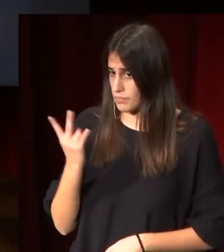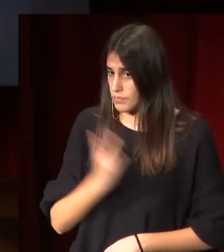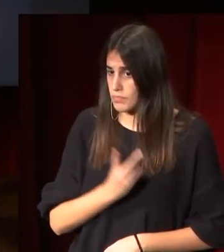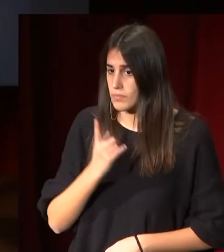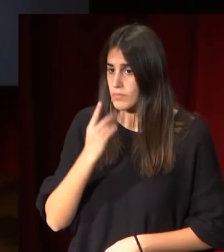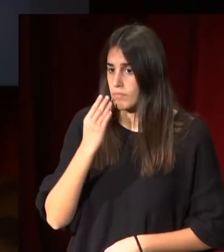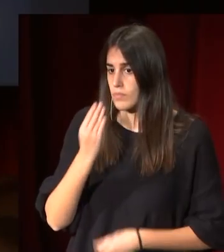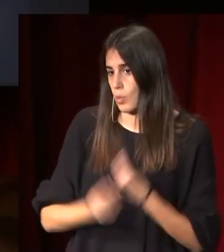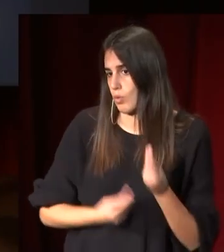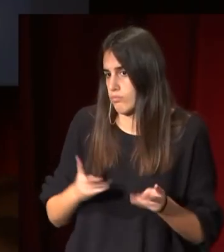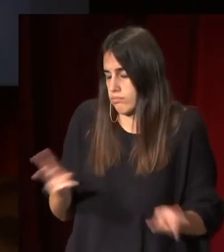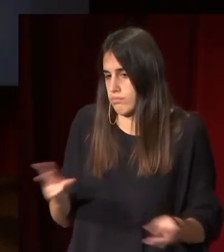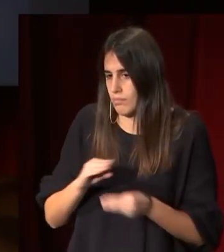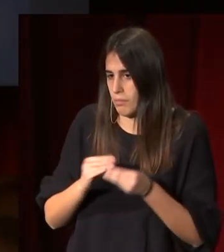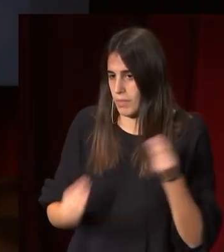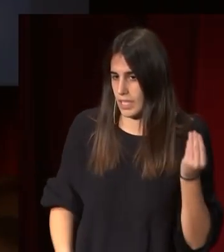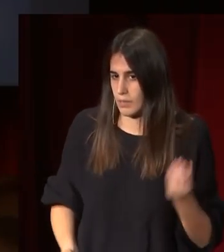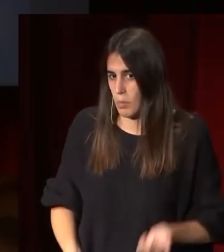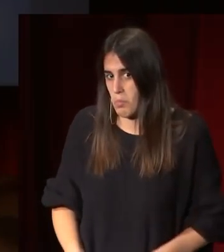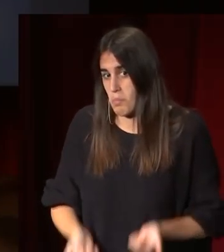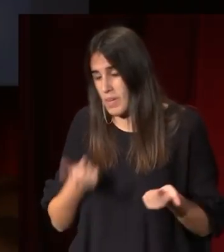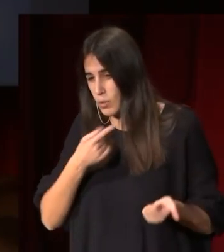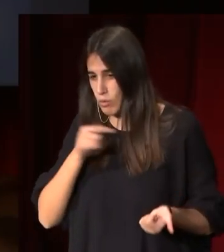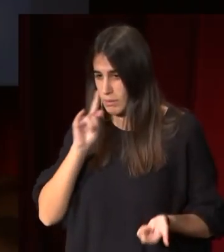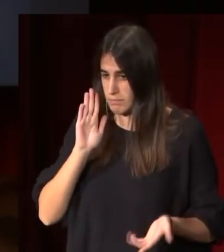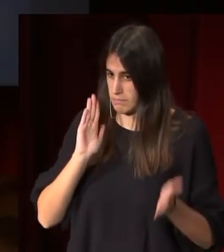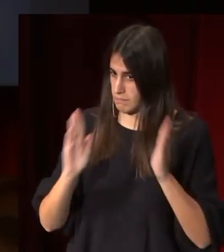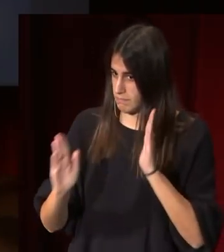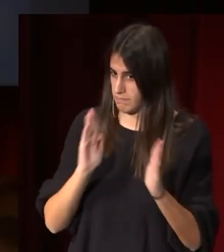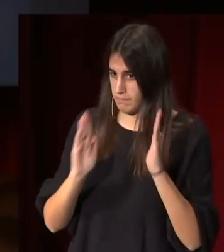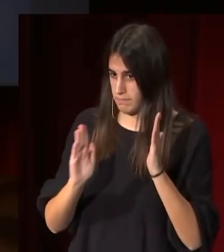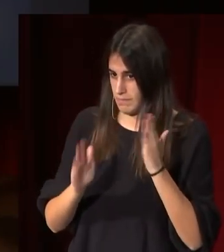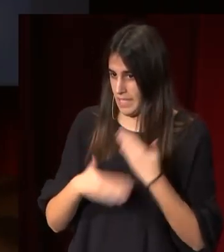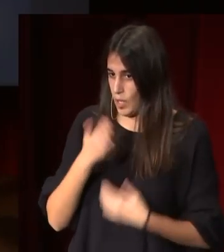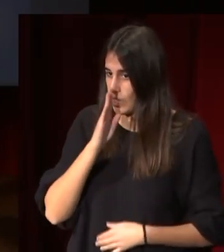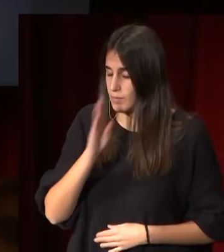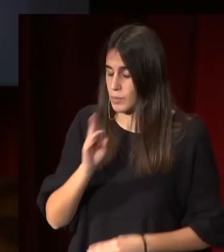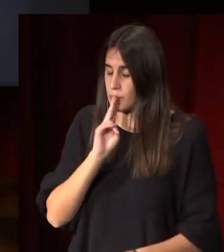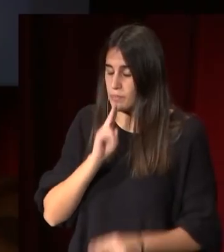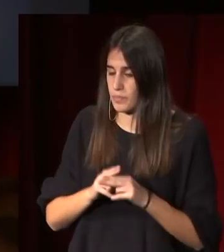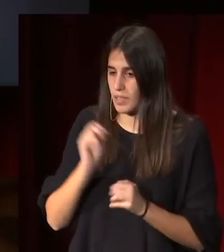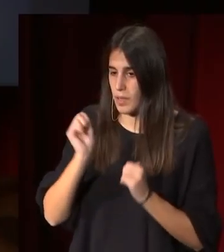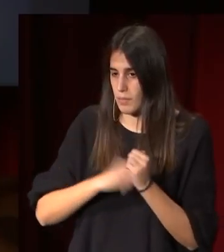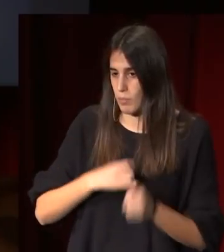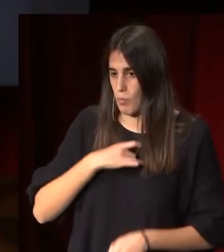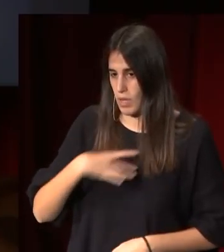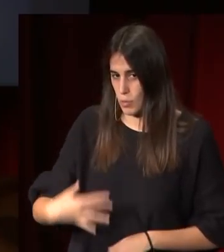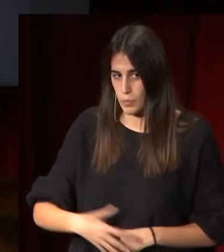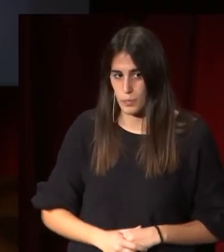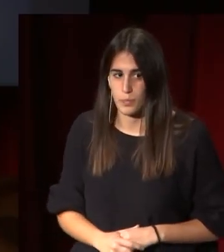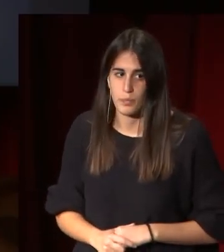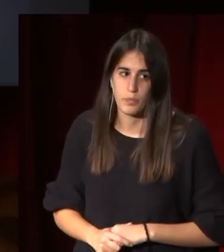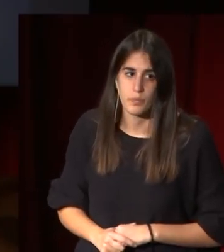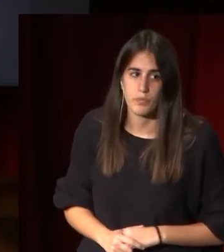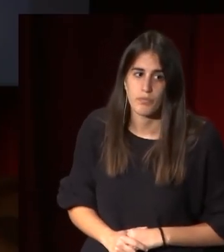que usó el material que más gustaba a los neoclásicos, que es el mármol blanco. Sus inicios